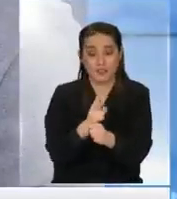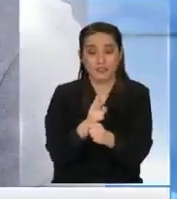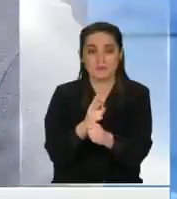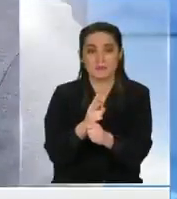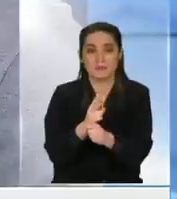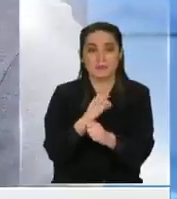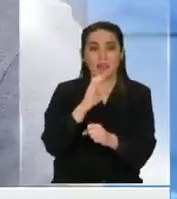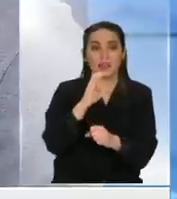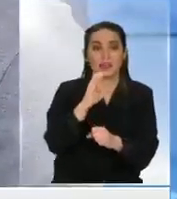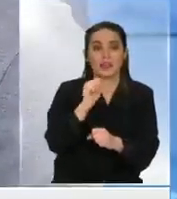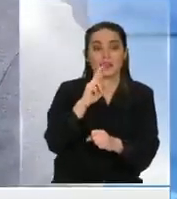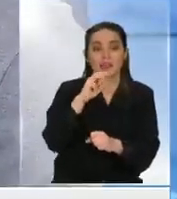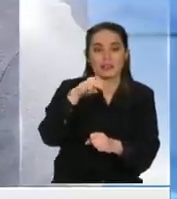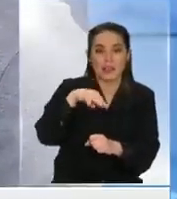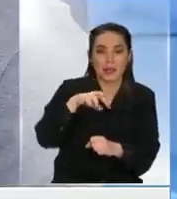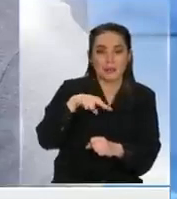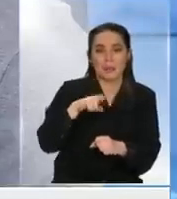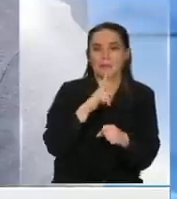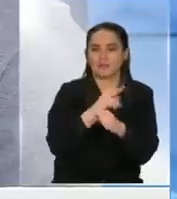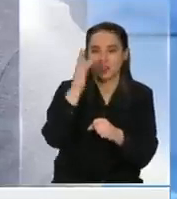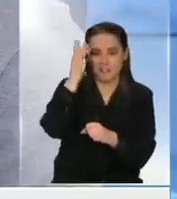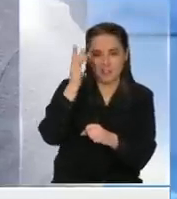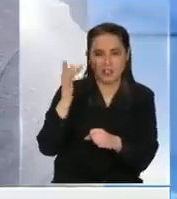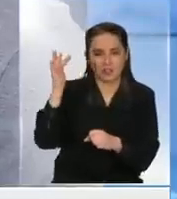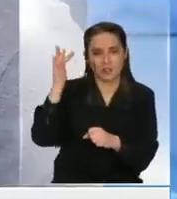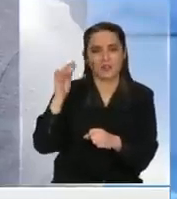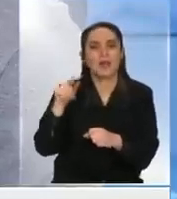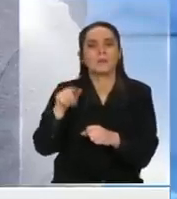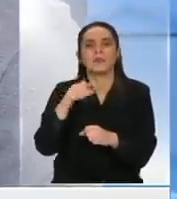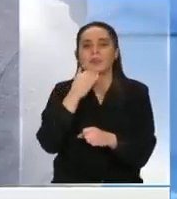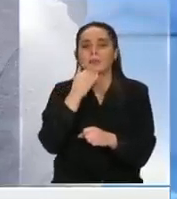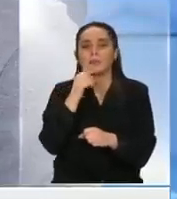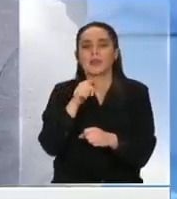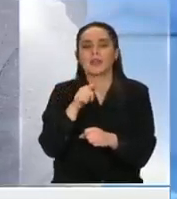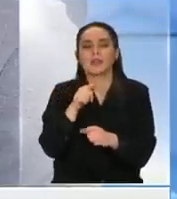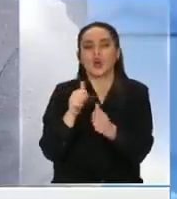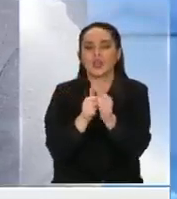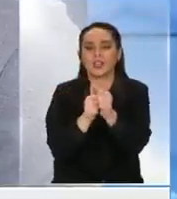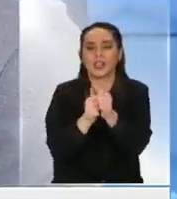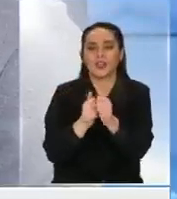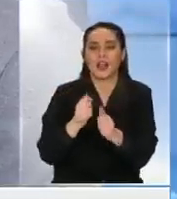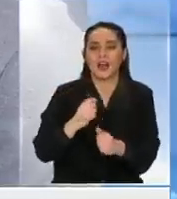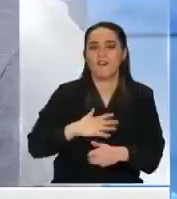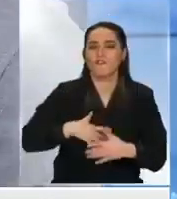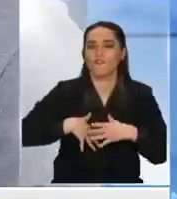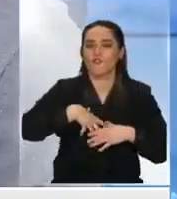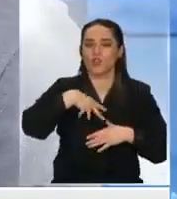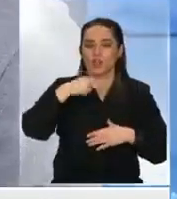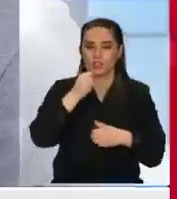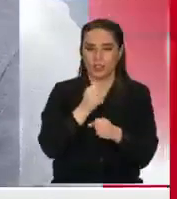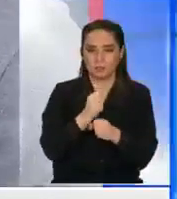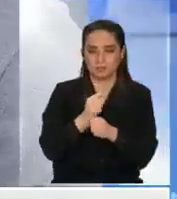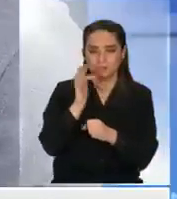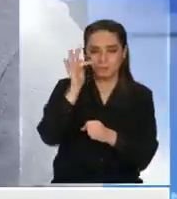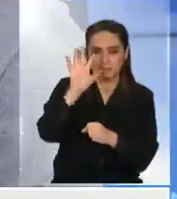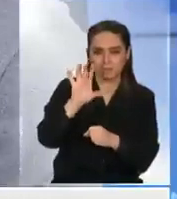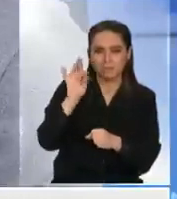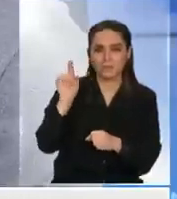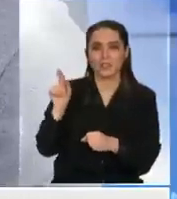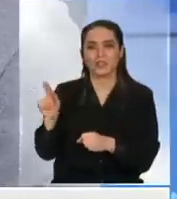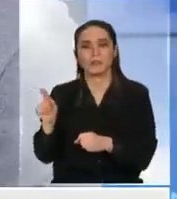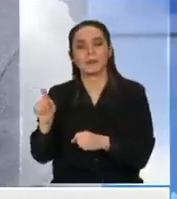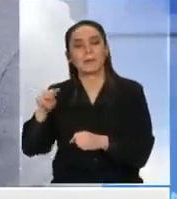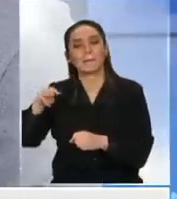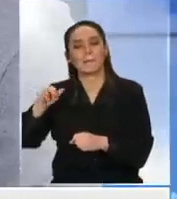Carmen Gloria Bravo que era mi profesora filosofía y orientadora vocacional y María Cristina Alba que era además la redactora de él